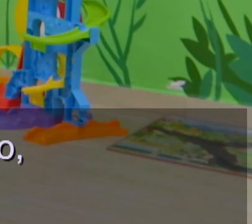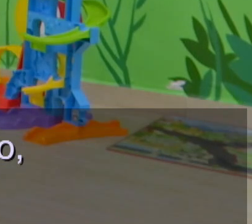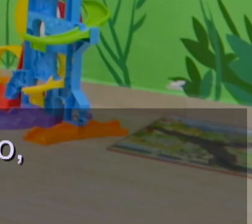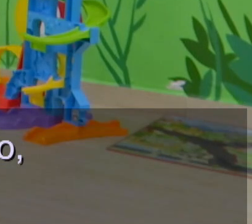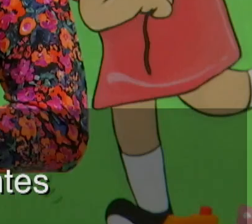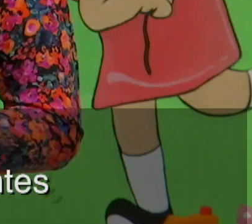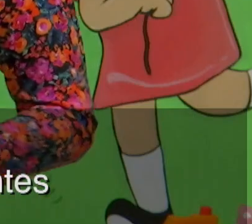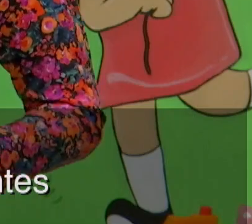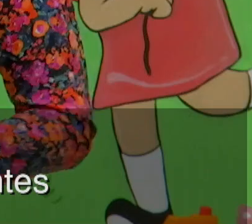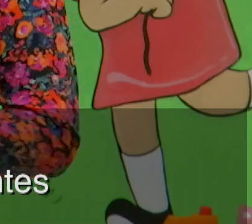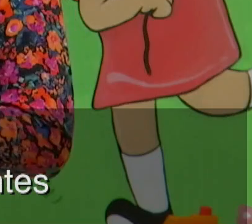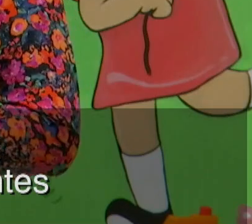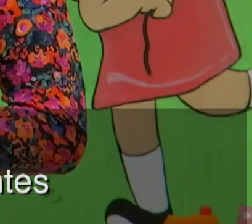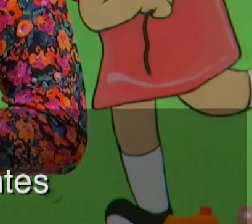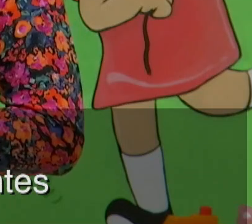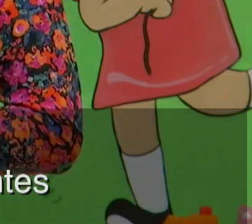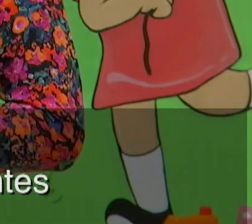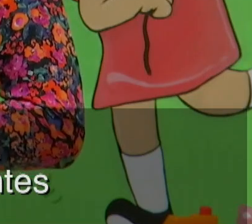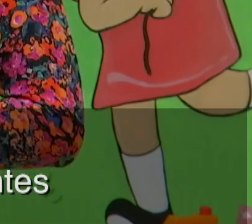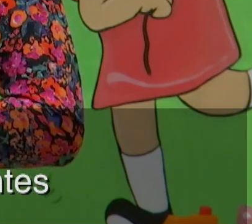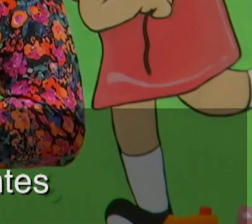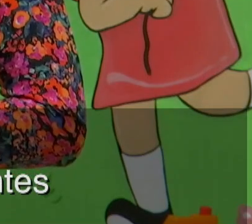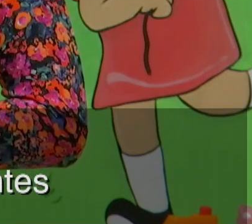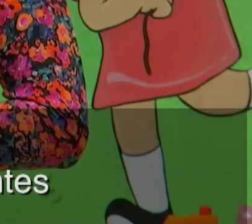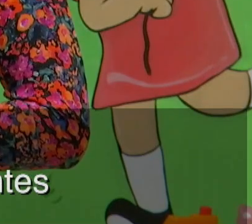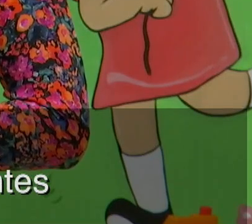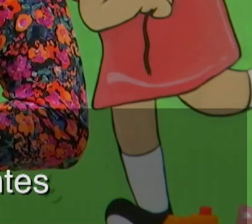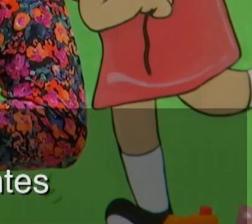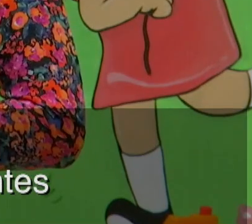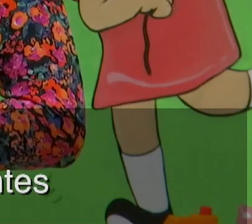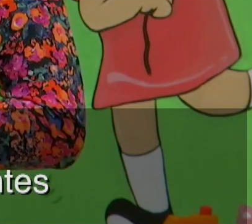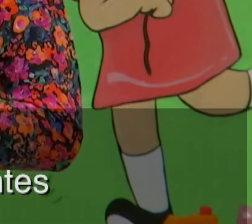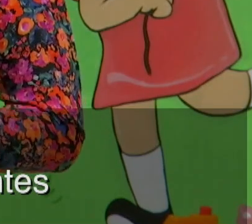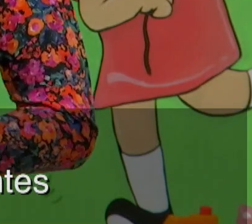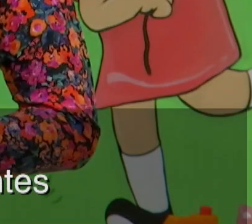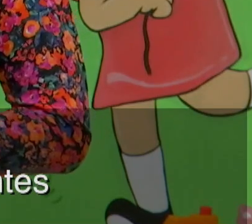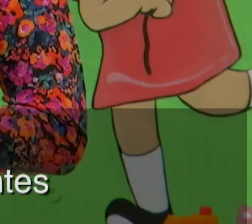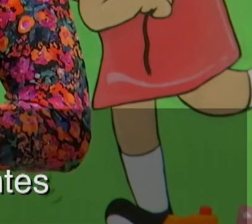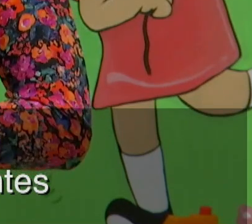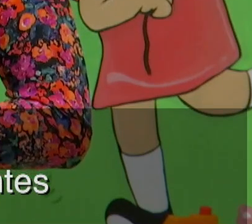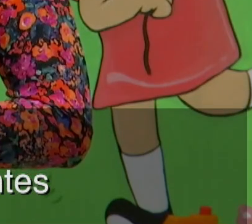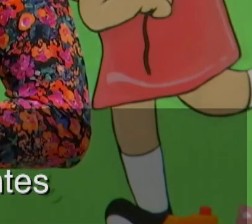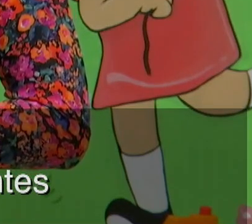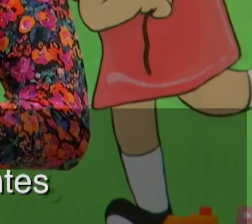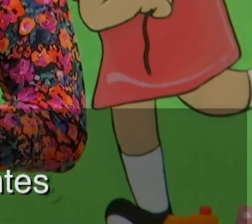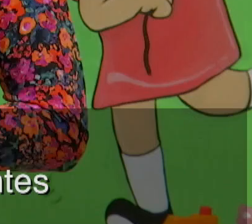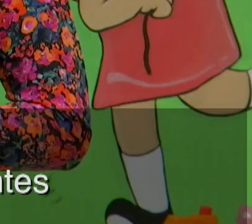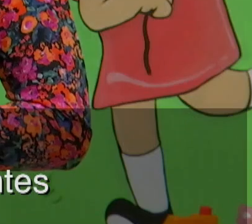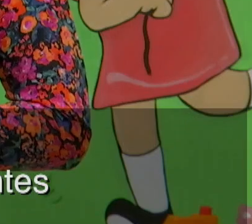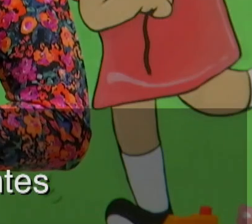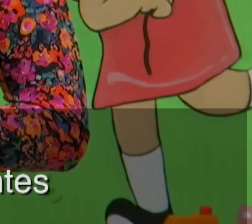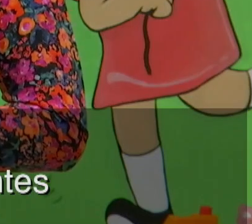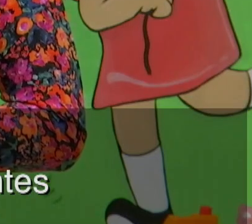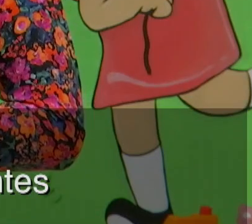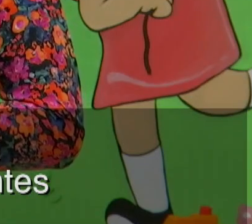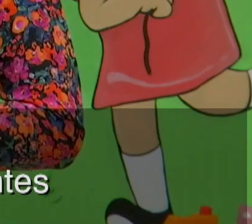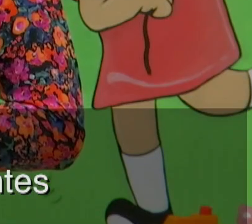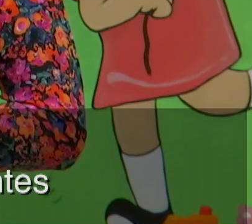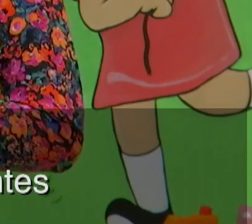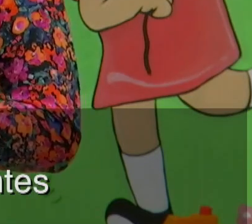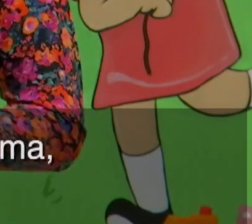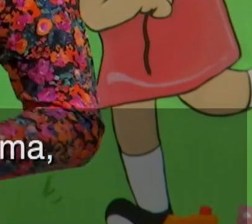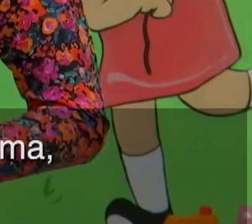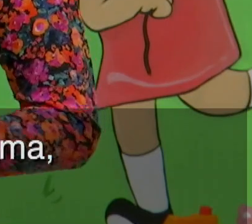confinamiento se estima que un 63.2 por ciento de la violencia denunciada hacia niñas niños y